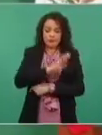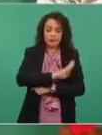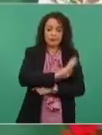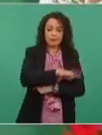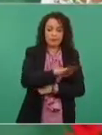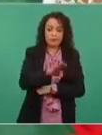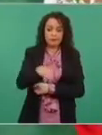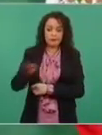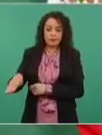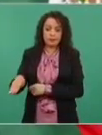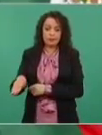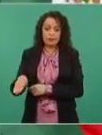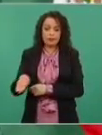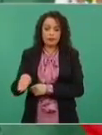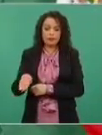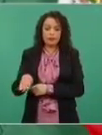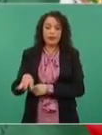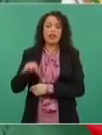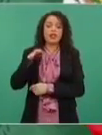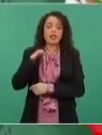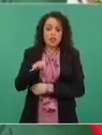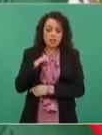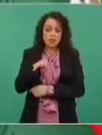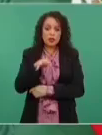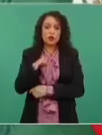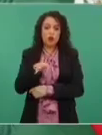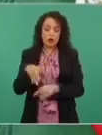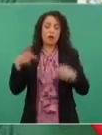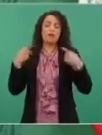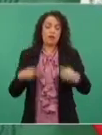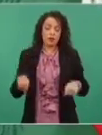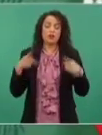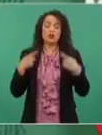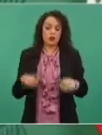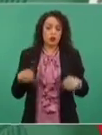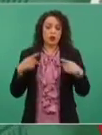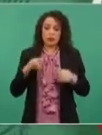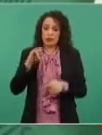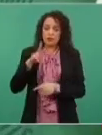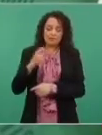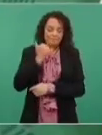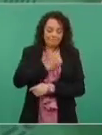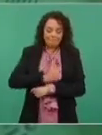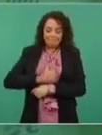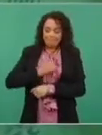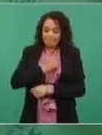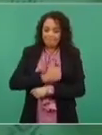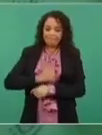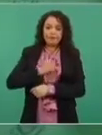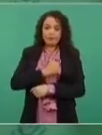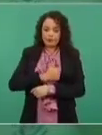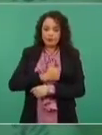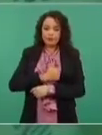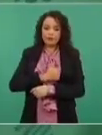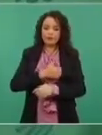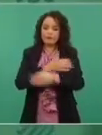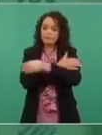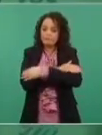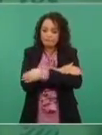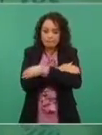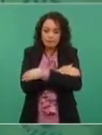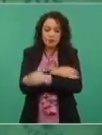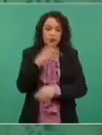17, 19 personas, nuestro abrazo fraterno a sus